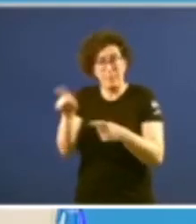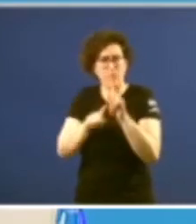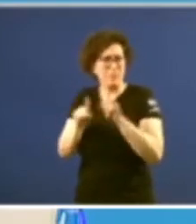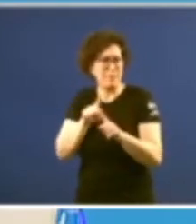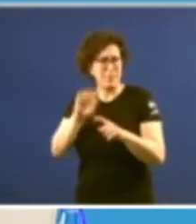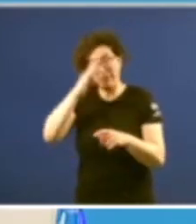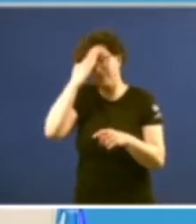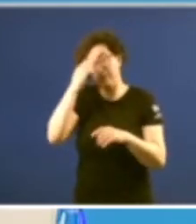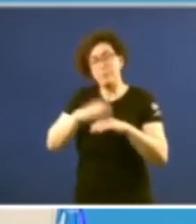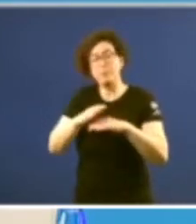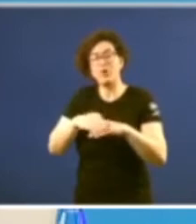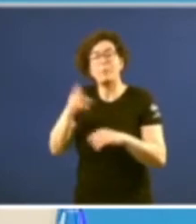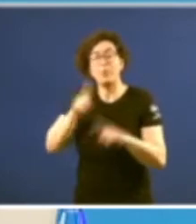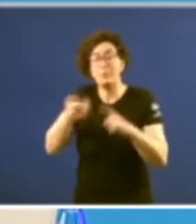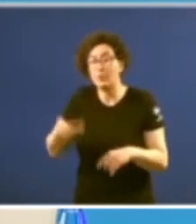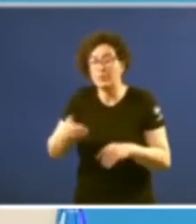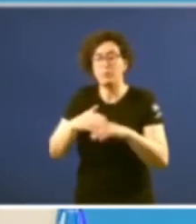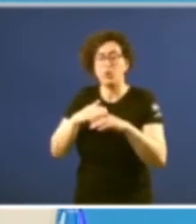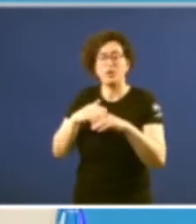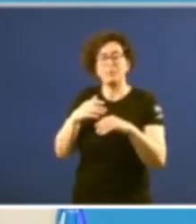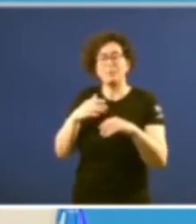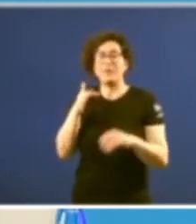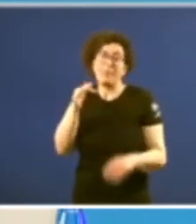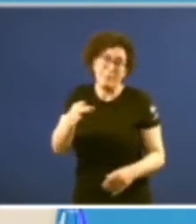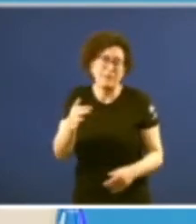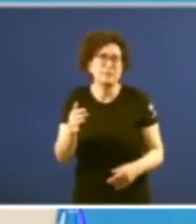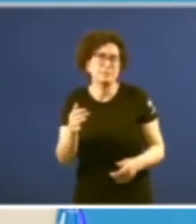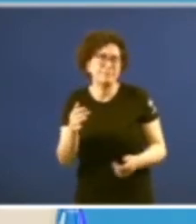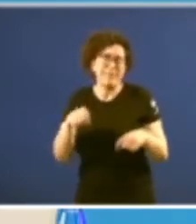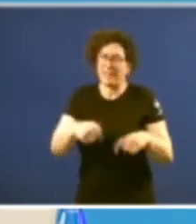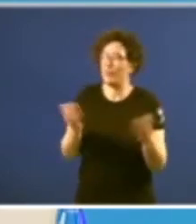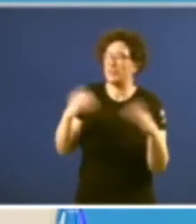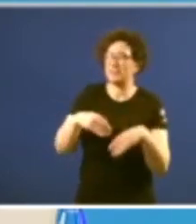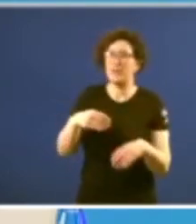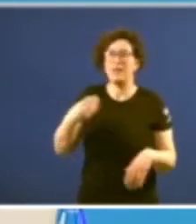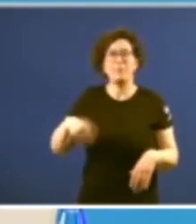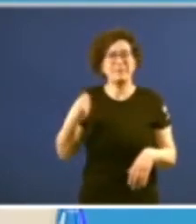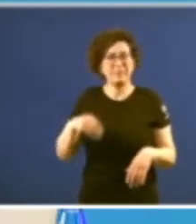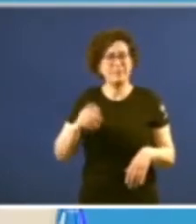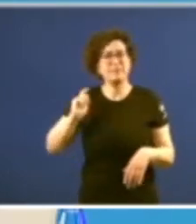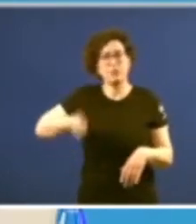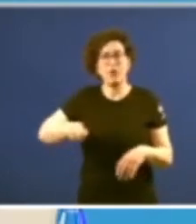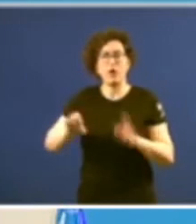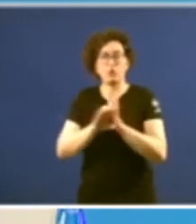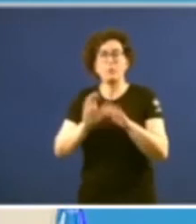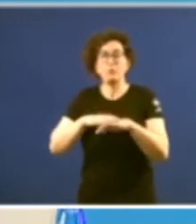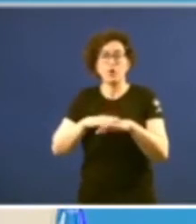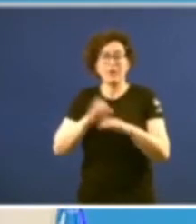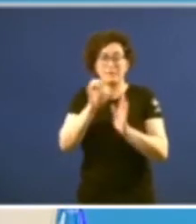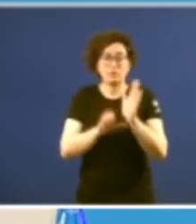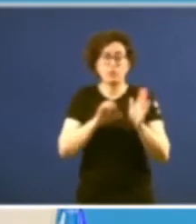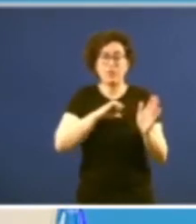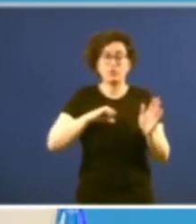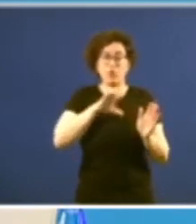problema importante que se suma y no está aquí ahora mismo el presidente del tribunal constitucional al hecho de que el estatuto de autonomía de